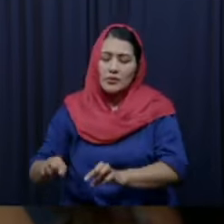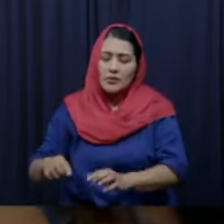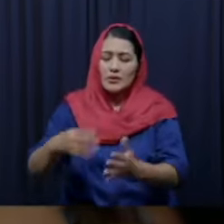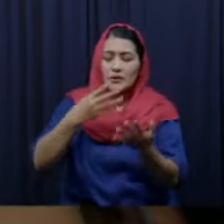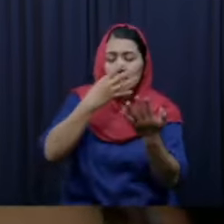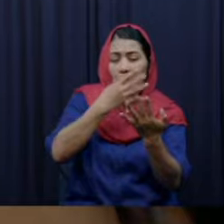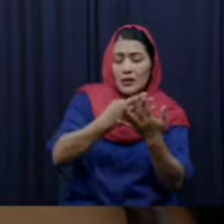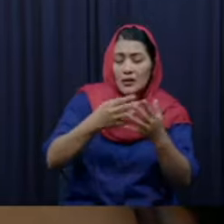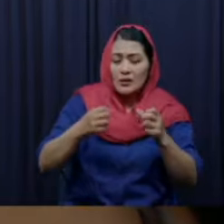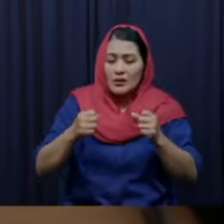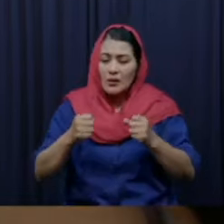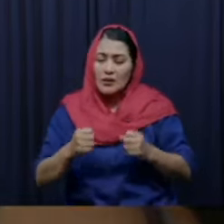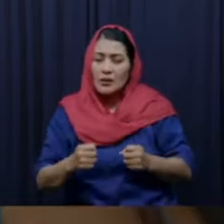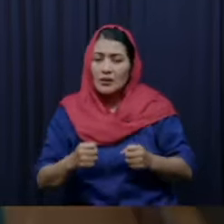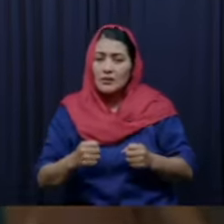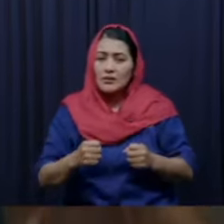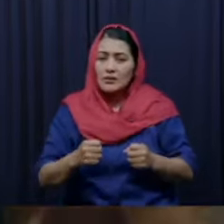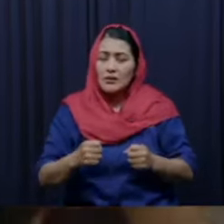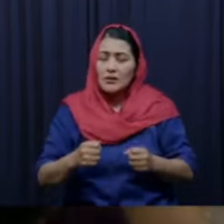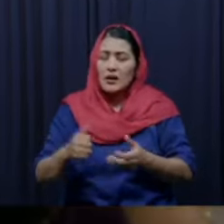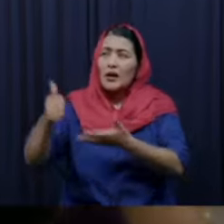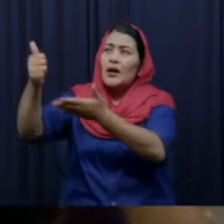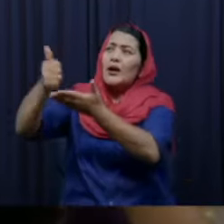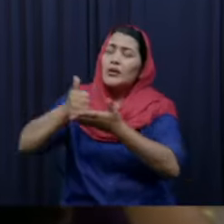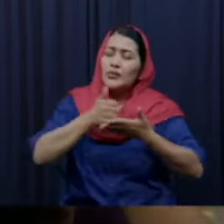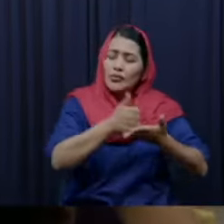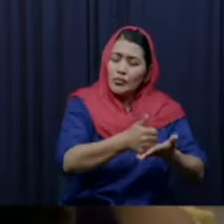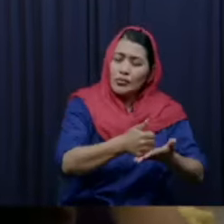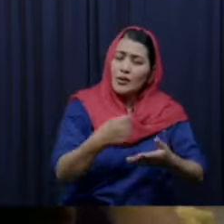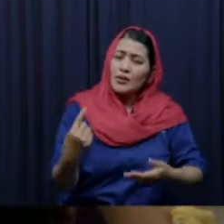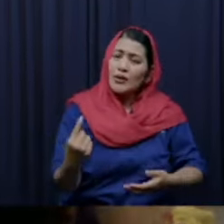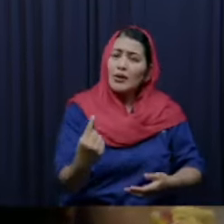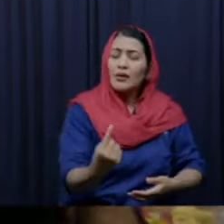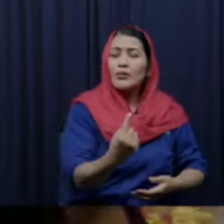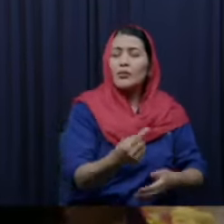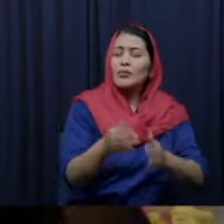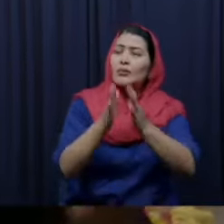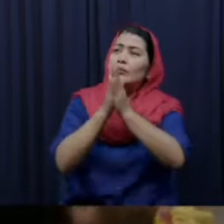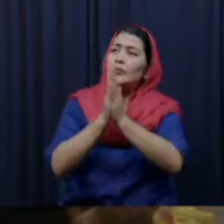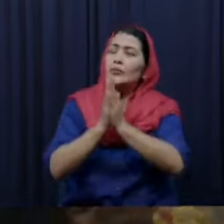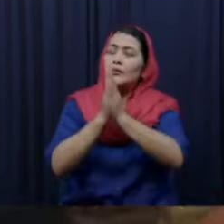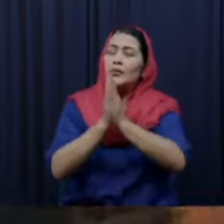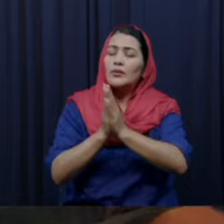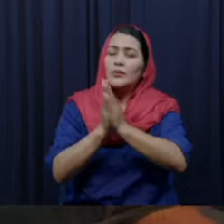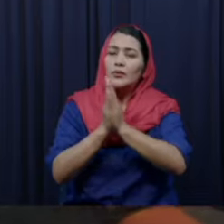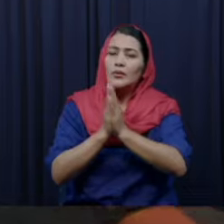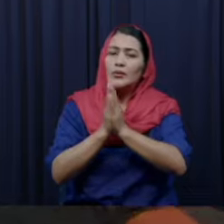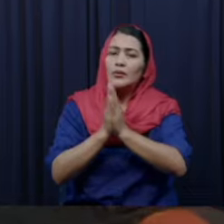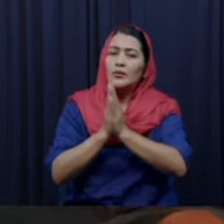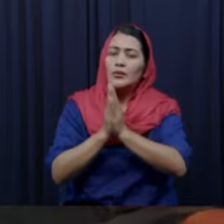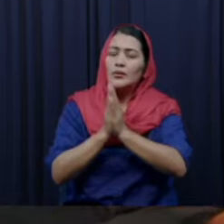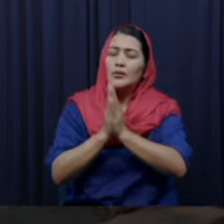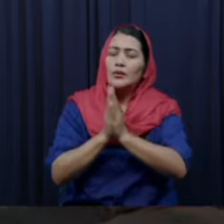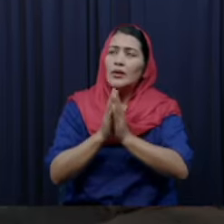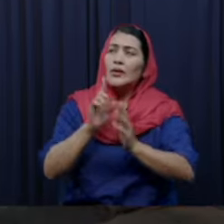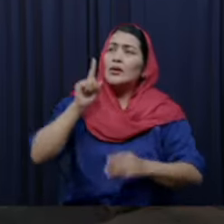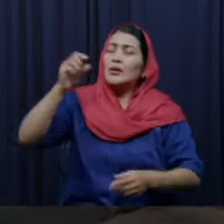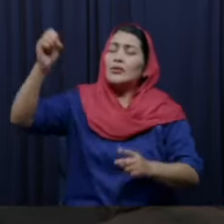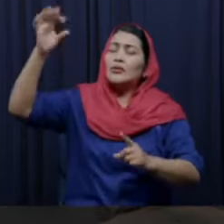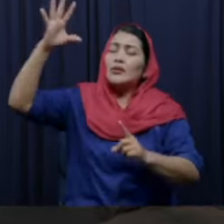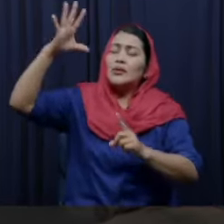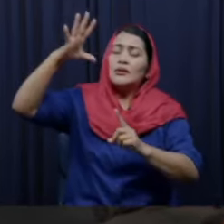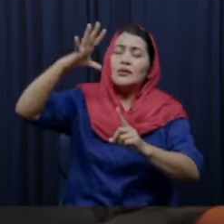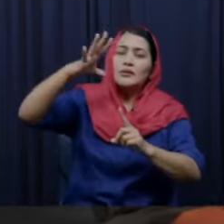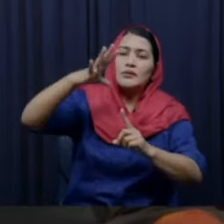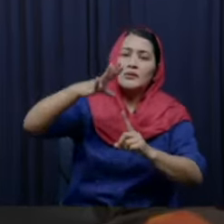y en cuanto a nosotros llévanos con paz con bendición y que nada ni nadie nos arrebate estas bendiciones que hoy